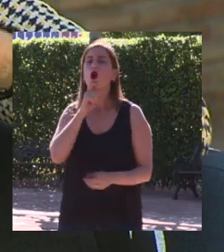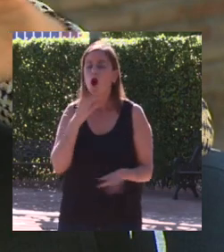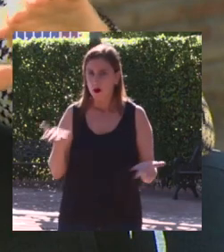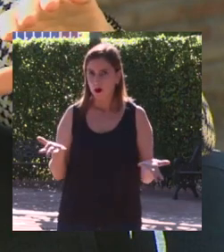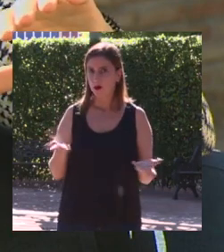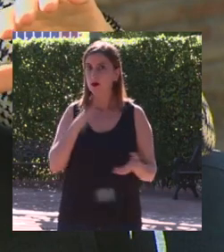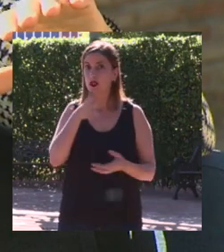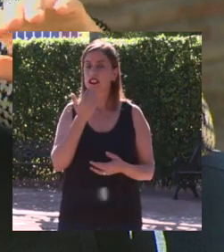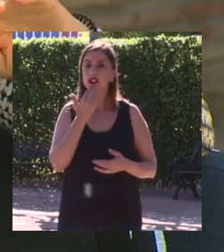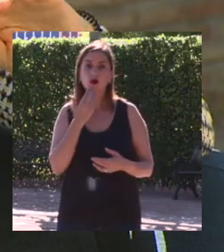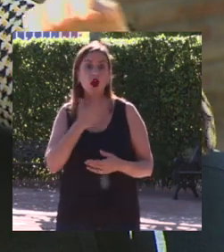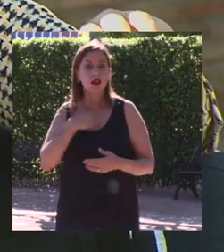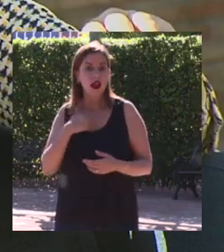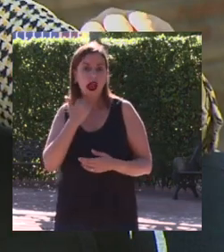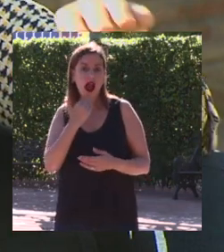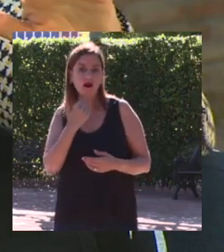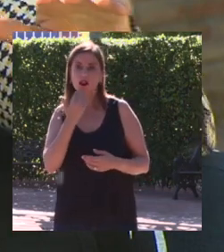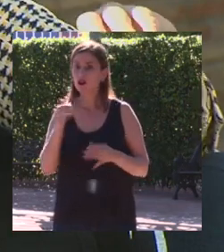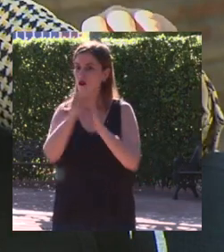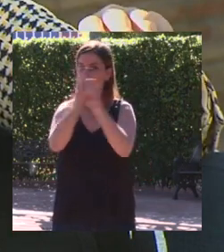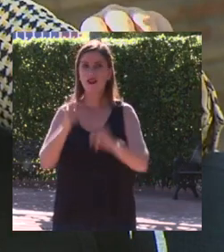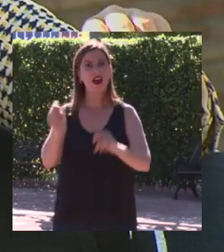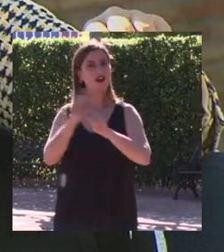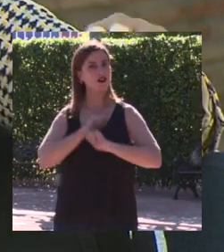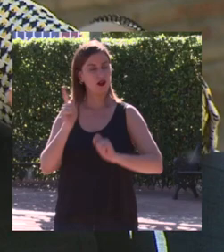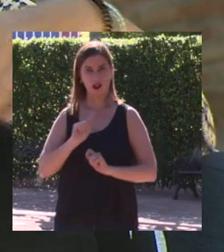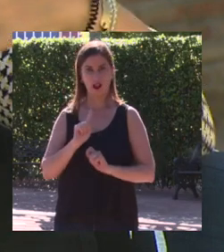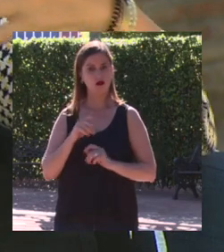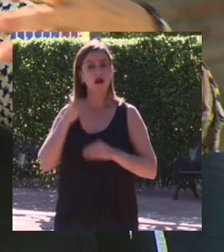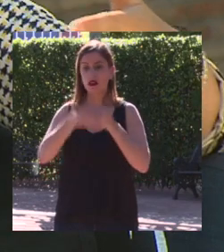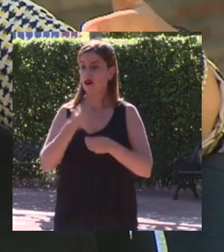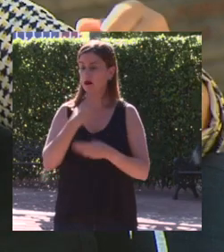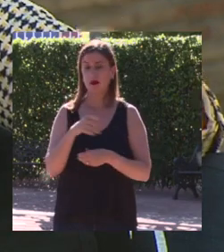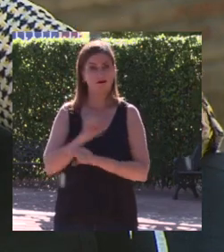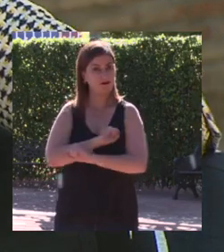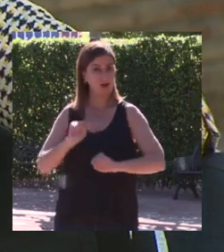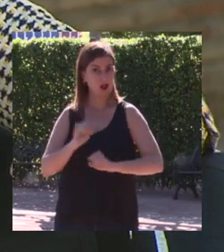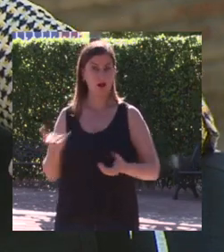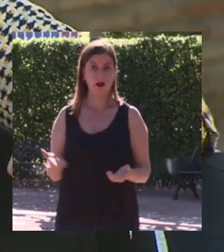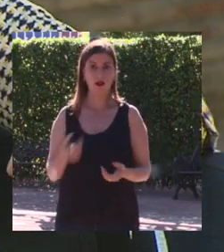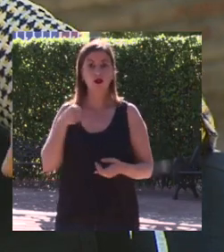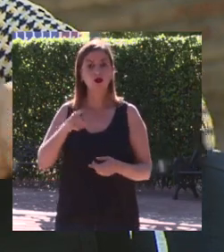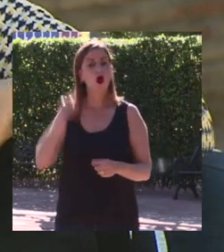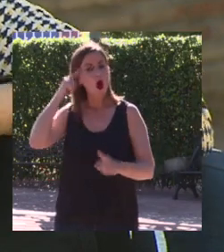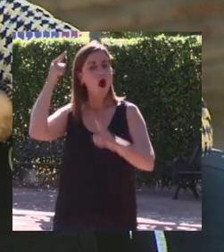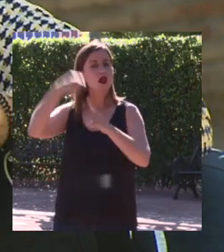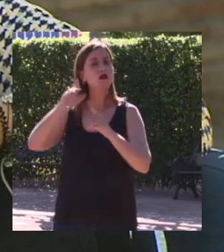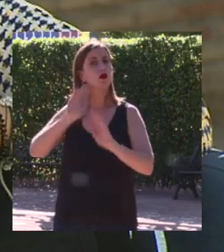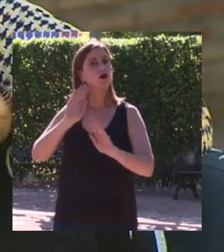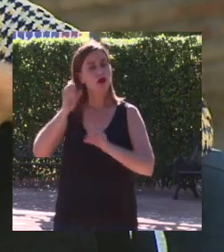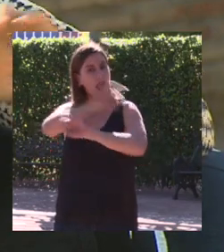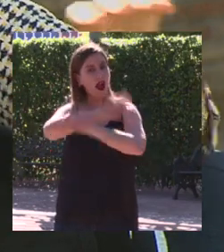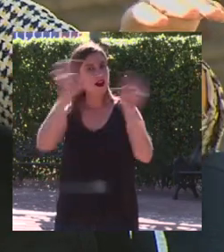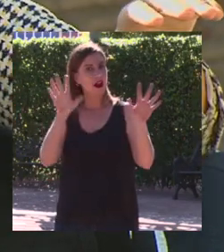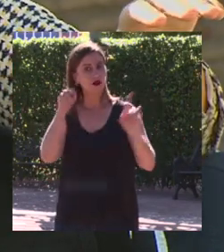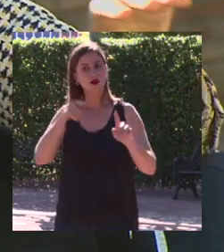mucho que quieras algo si eso no te hace feliz no lo vas a hacer bien y una vez que ya hayas definido ese objetivo es ir